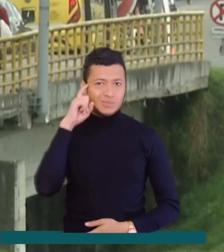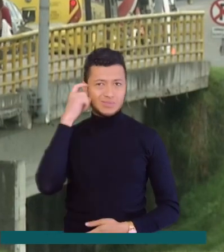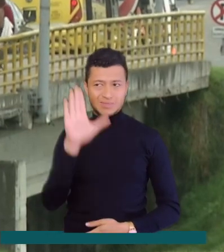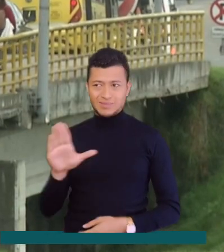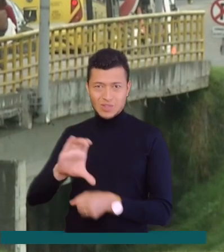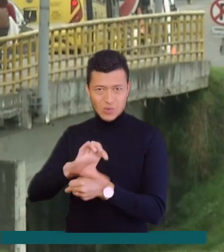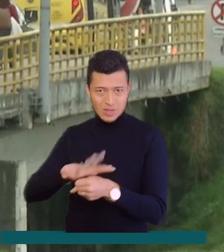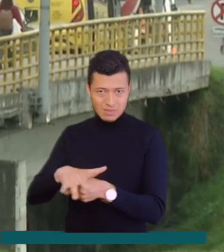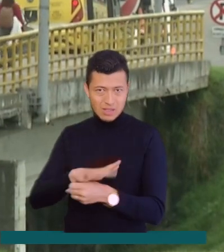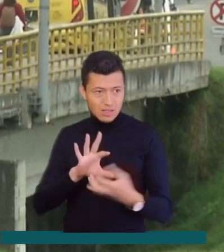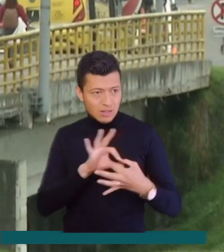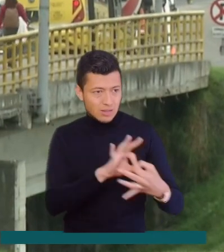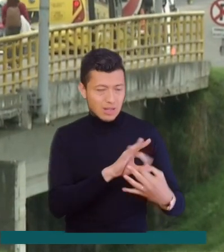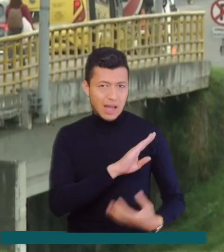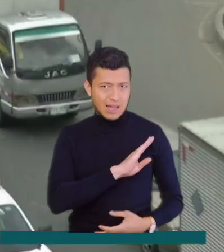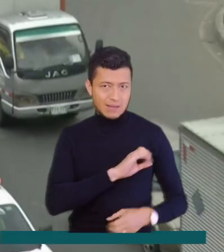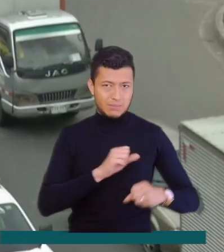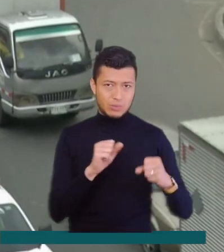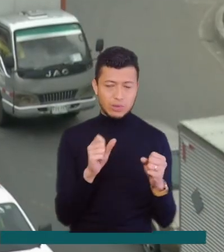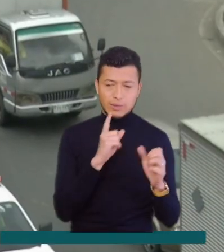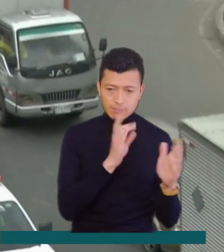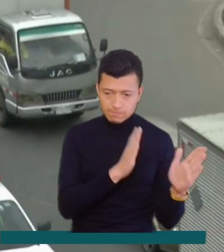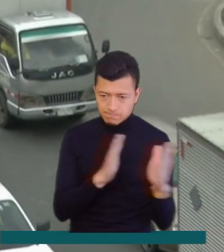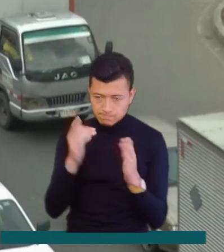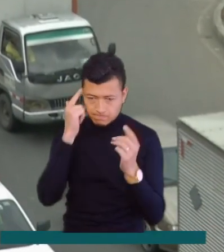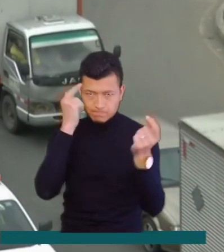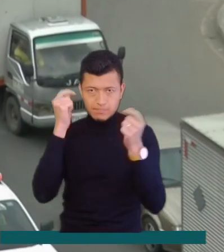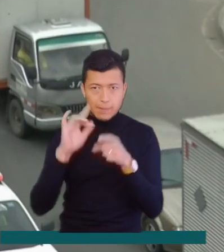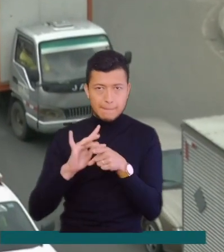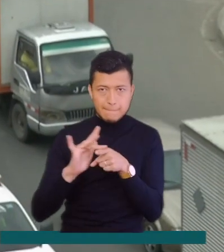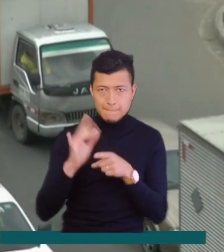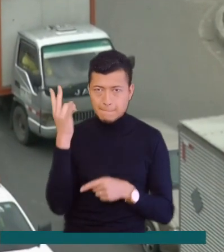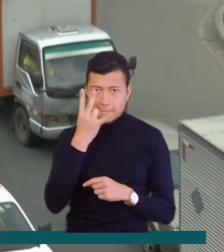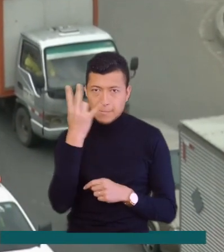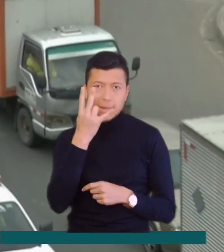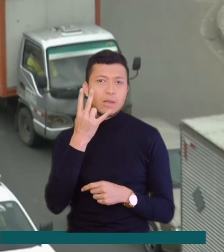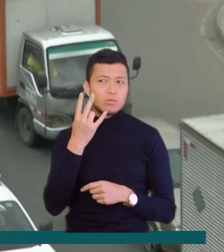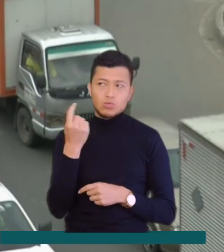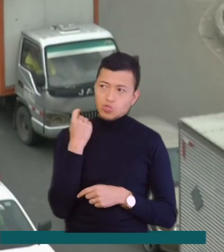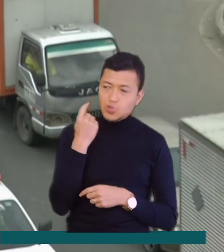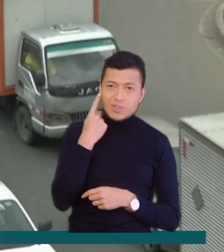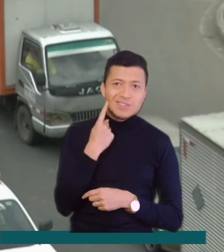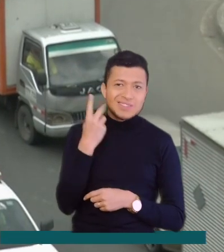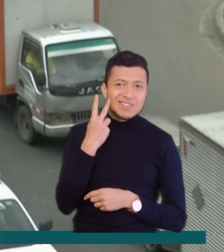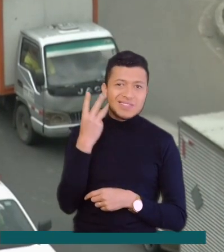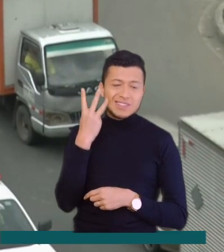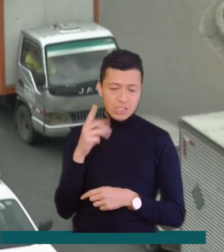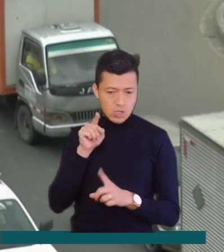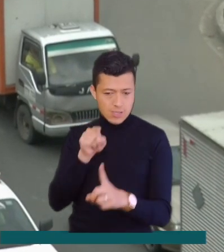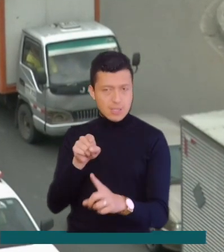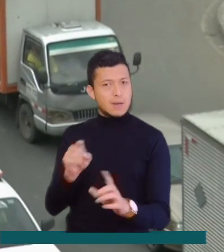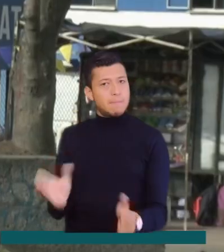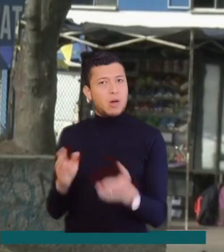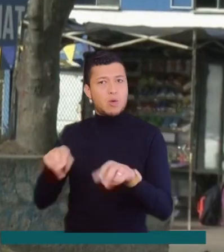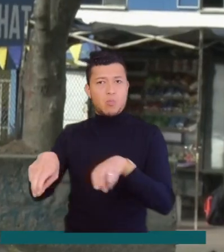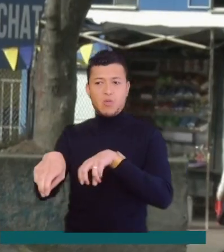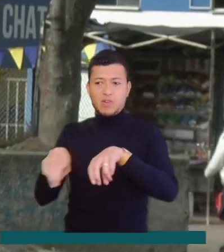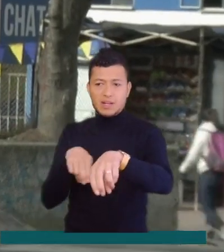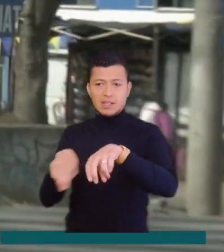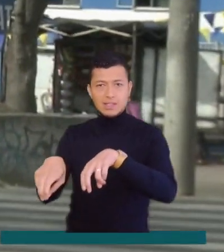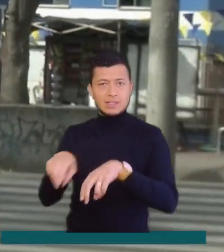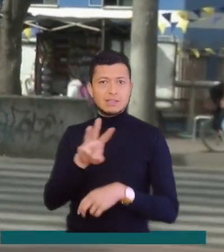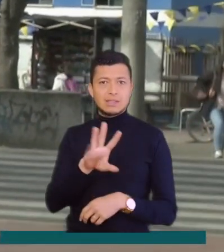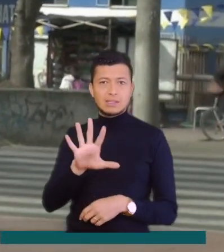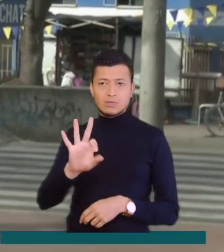en un trabajo articulado con la Alcaldía de Bogotá, implementó una estrategia piloto desde hace algunos días, con la cual se busca mejorar la movilidad en este